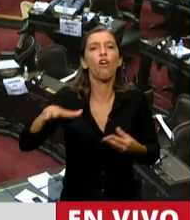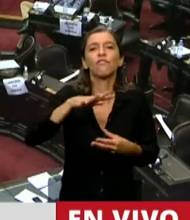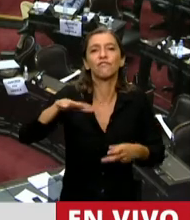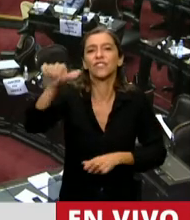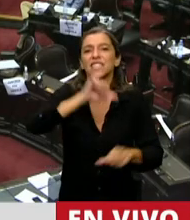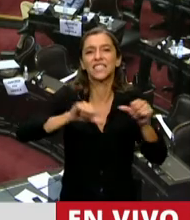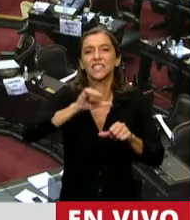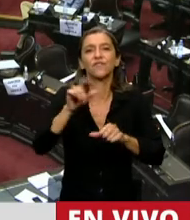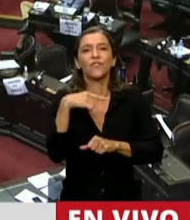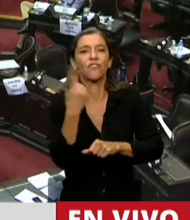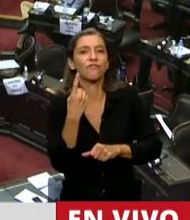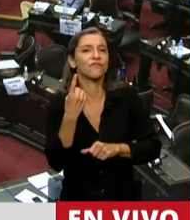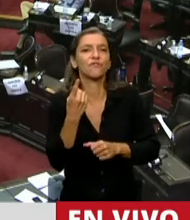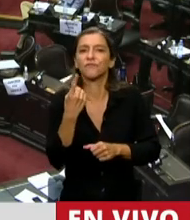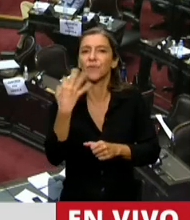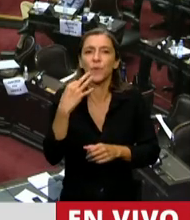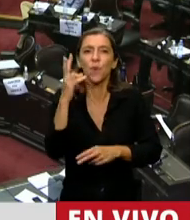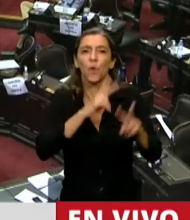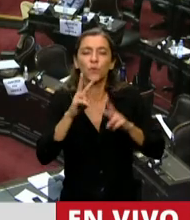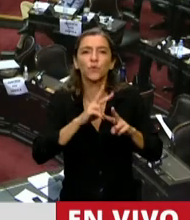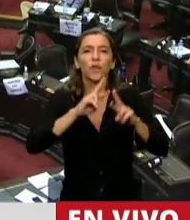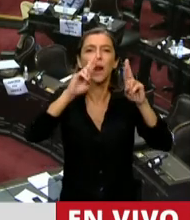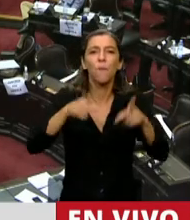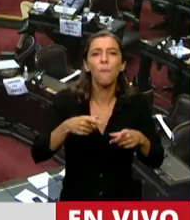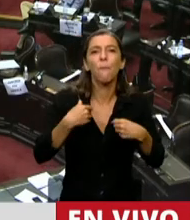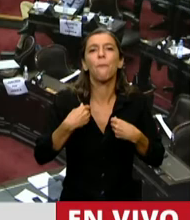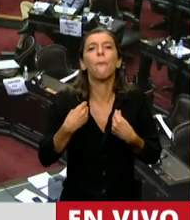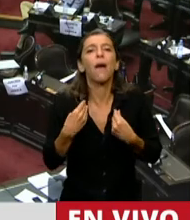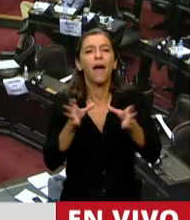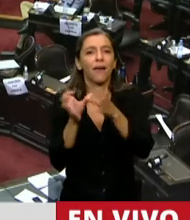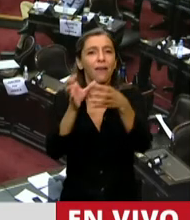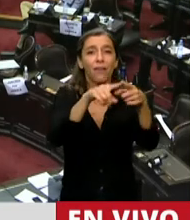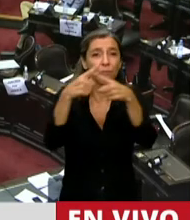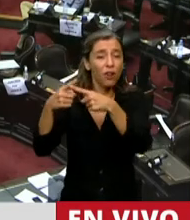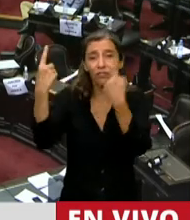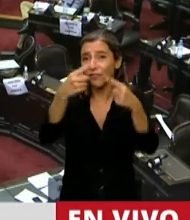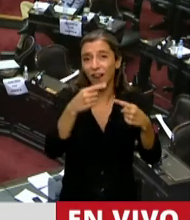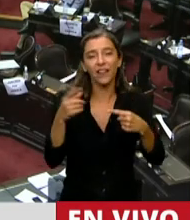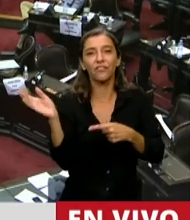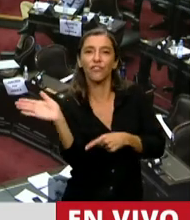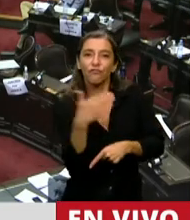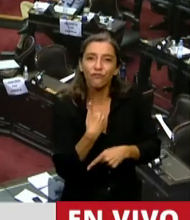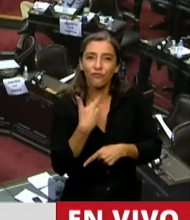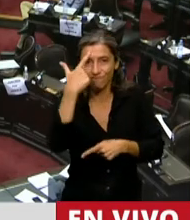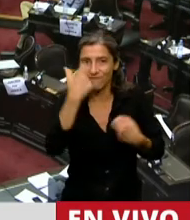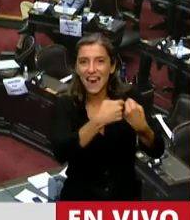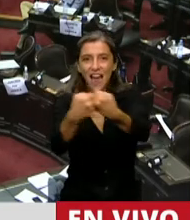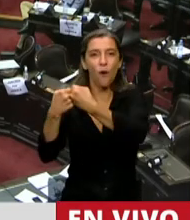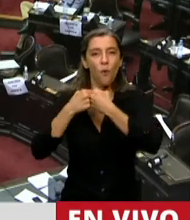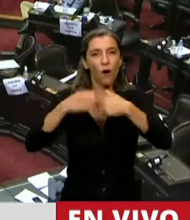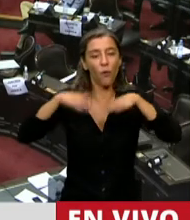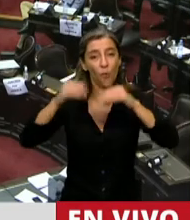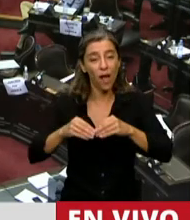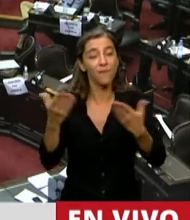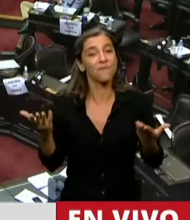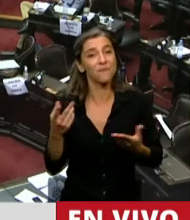política de consenso en una ley que la saquemos a gusto de cada uno de los autores. Y eso ha sido posible quizás por esa buena